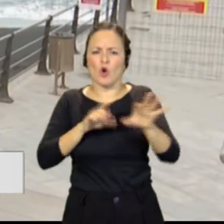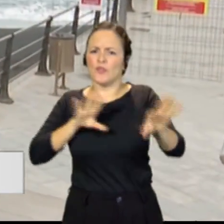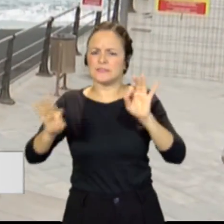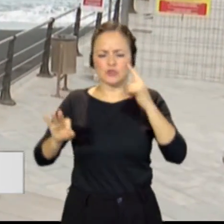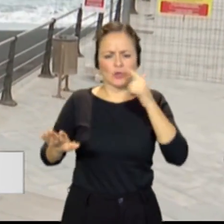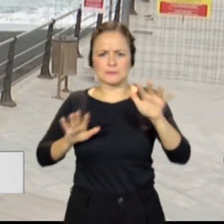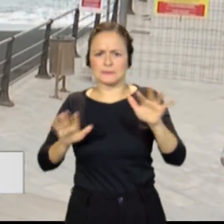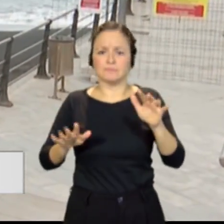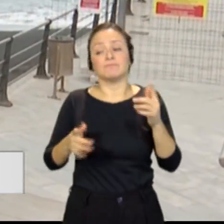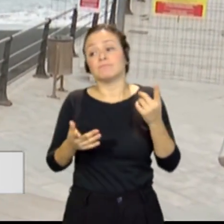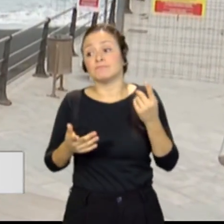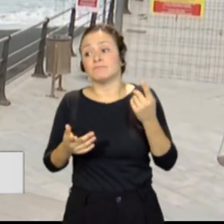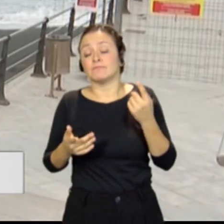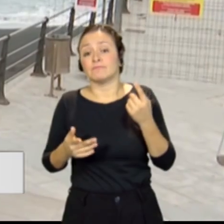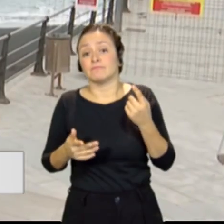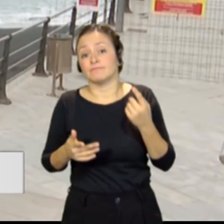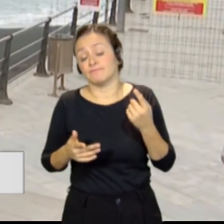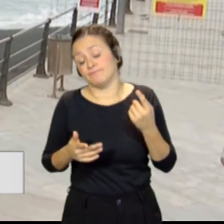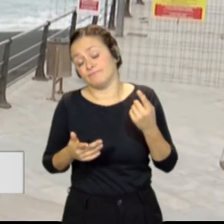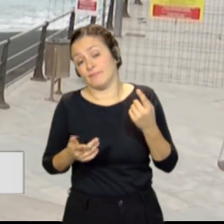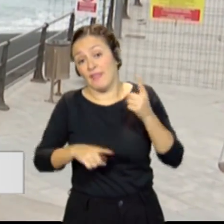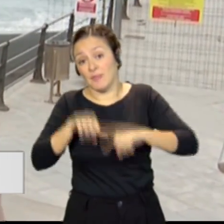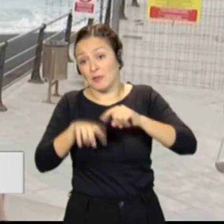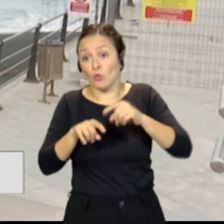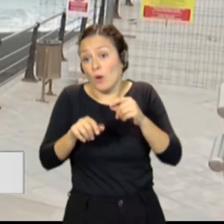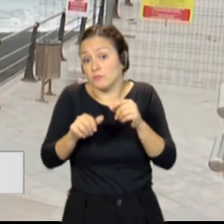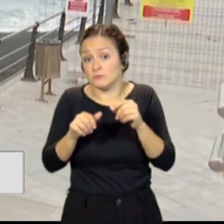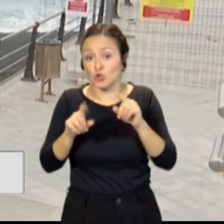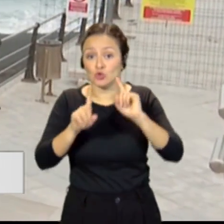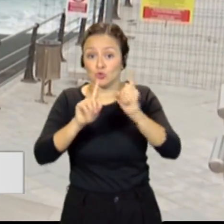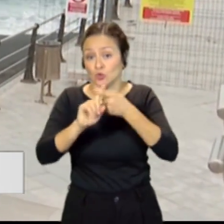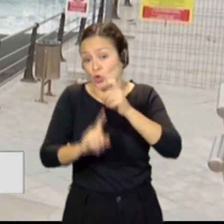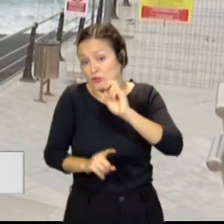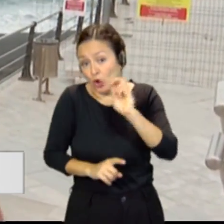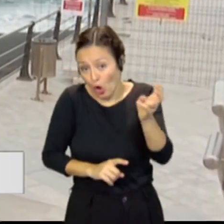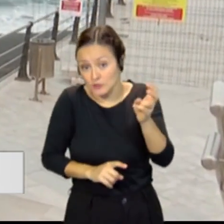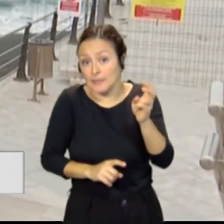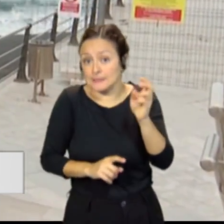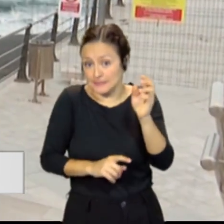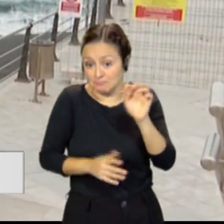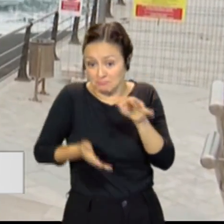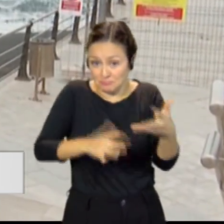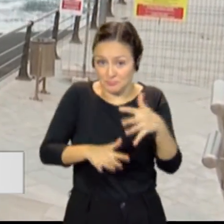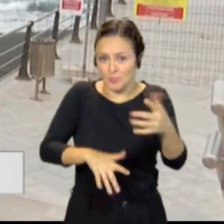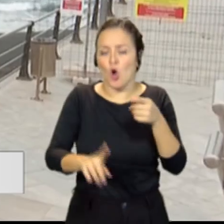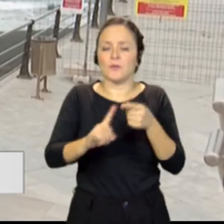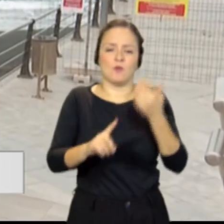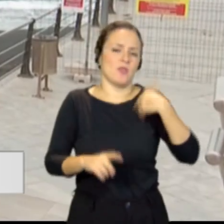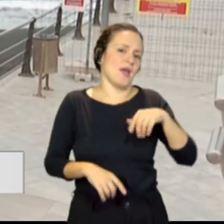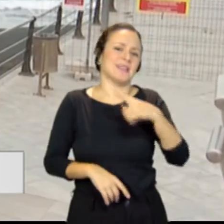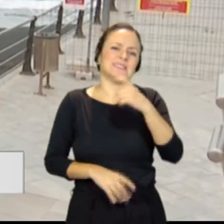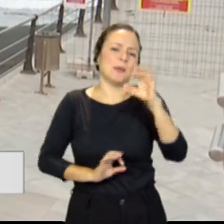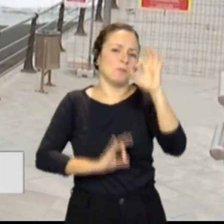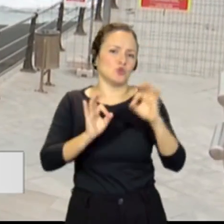en cuanto a la aplicación de otras fórmulas para conseguir el 100% de la